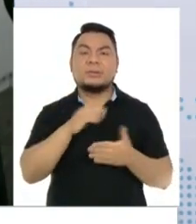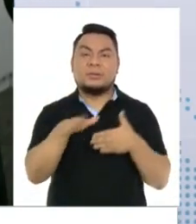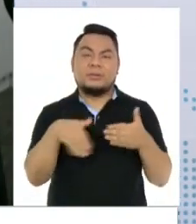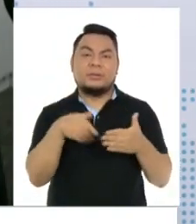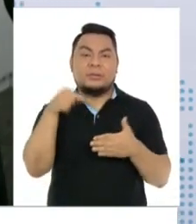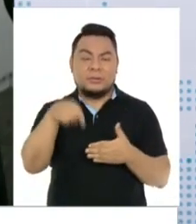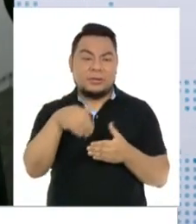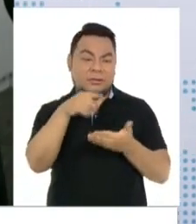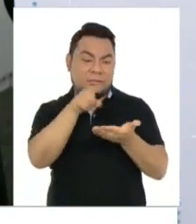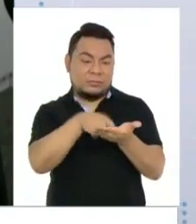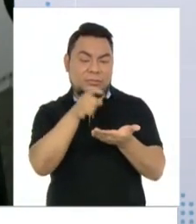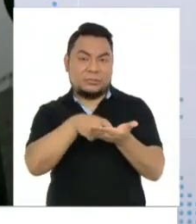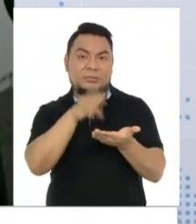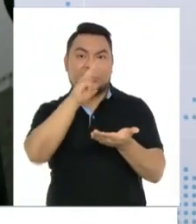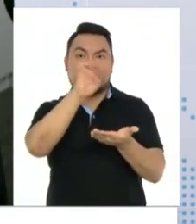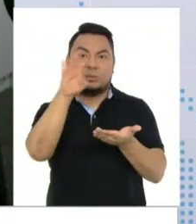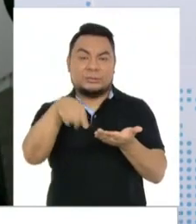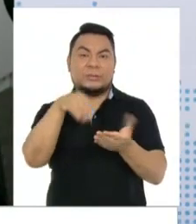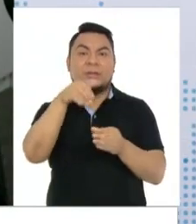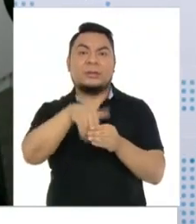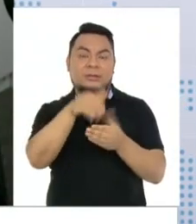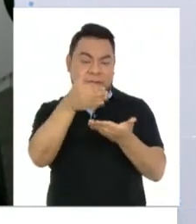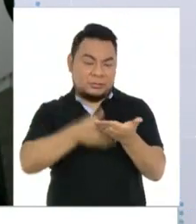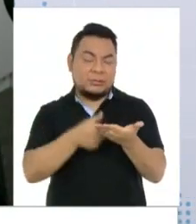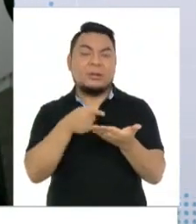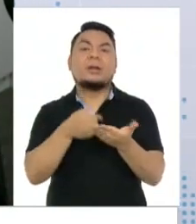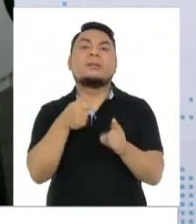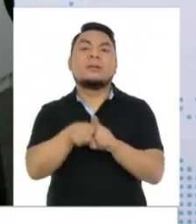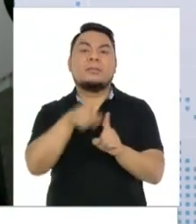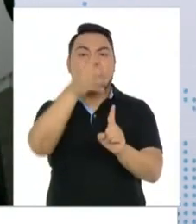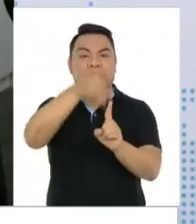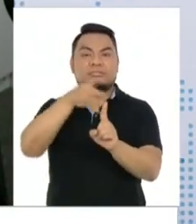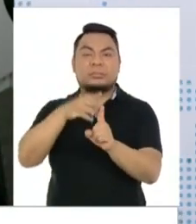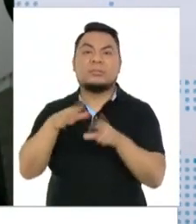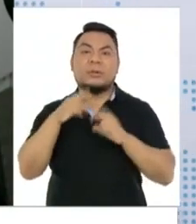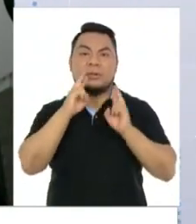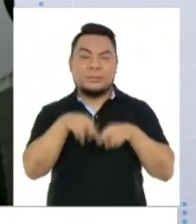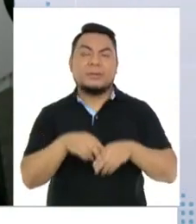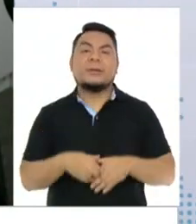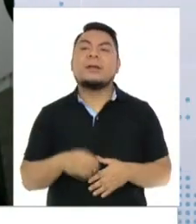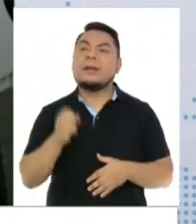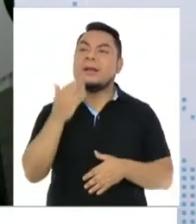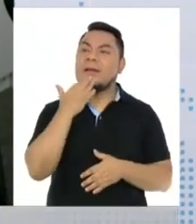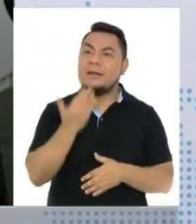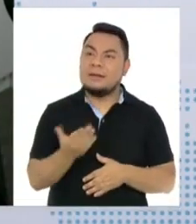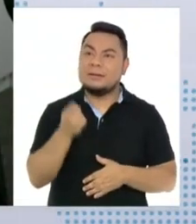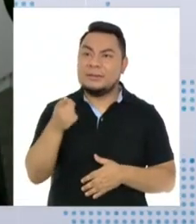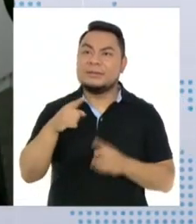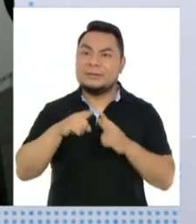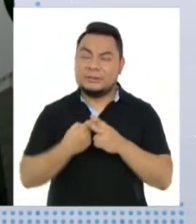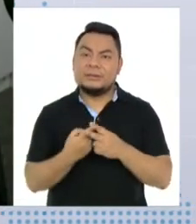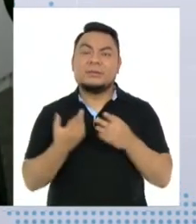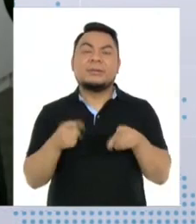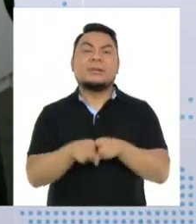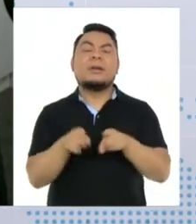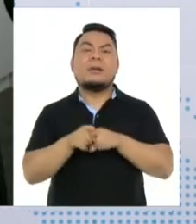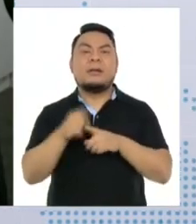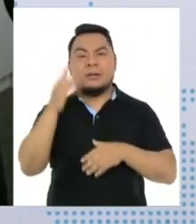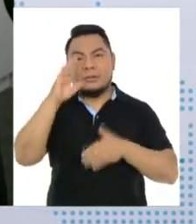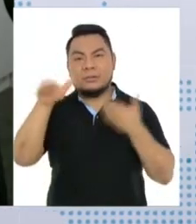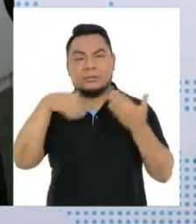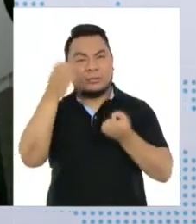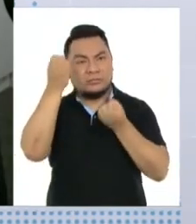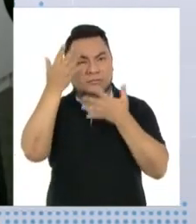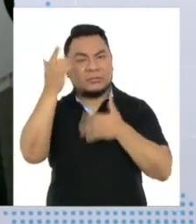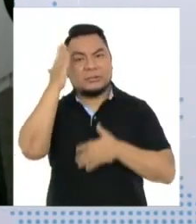marco de esta plataforma se envía al propio candidato para que pueda responder al elector. Gracias por esta iniciativa y sobre todo entregarnos detalles,